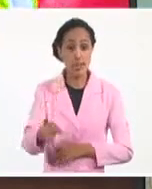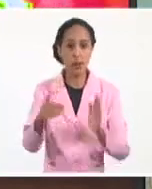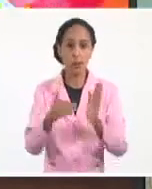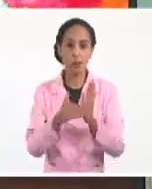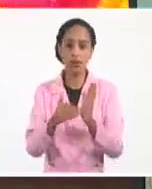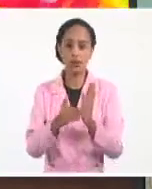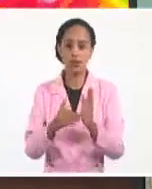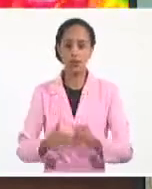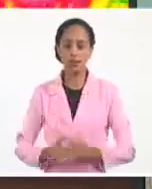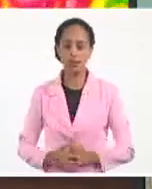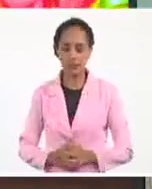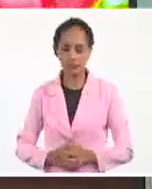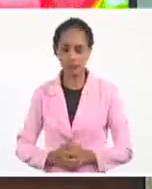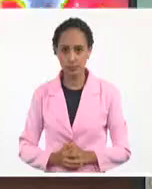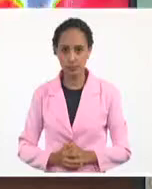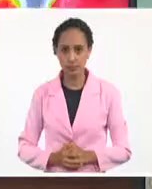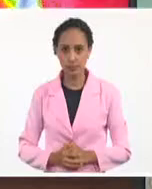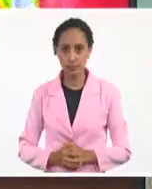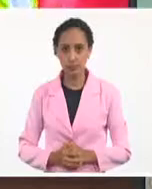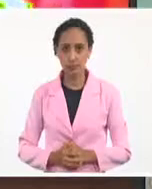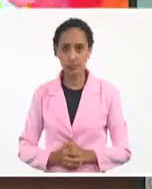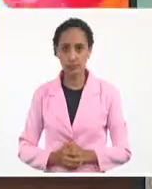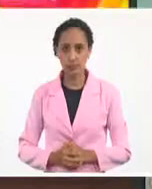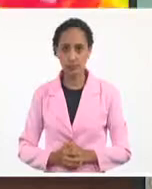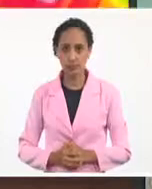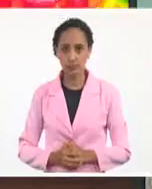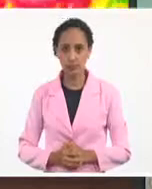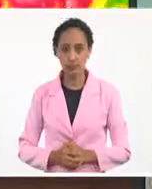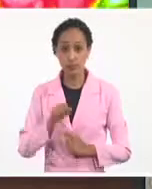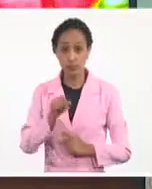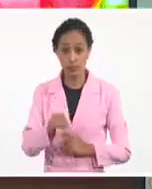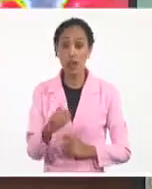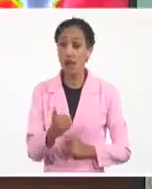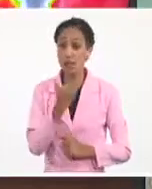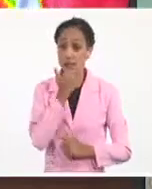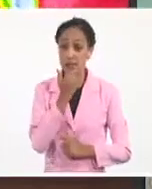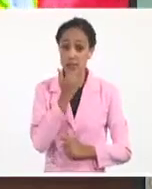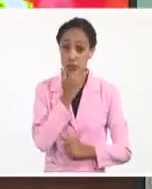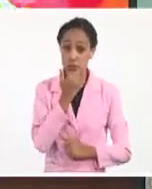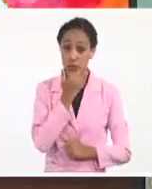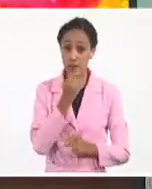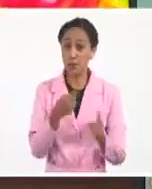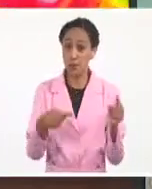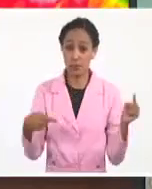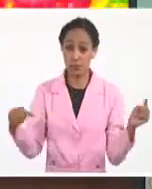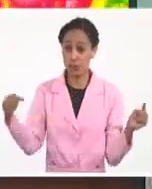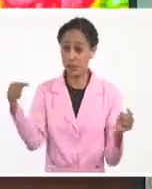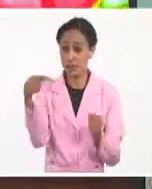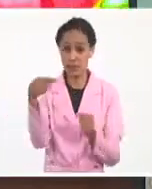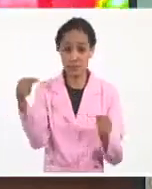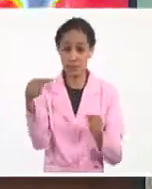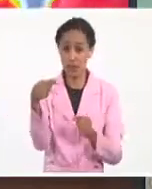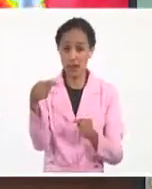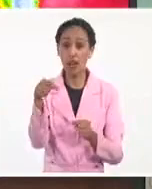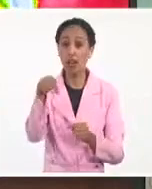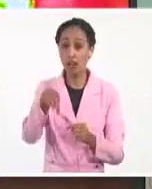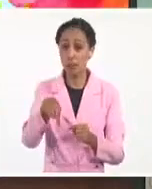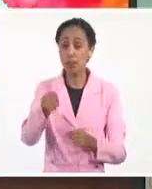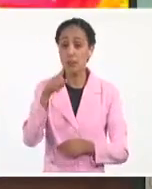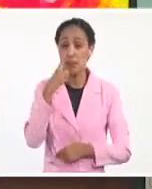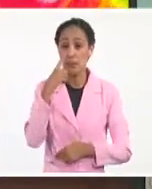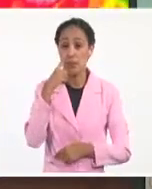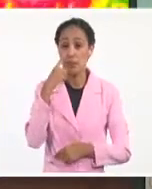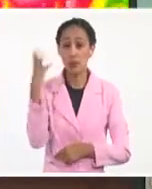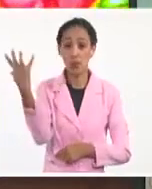O sea, que estas son las afectaciones, los impactos principales que podemos tener a lo largo del cruce